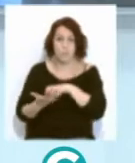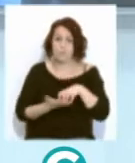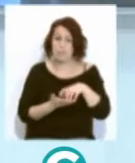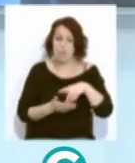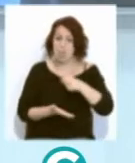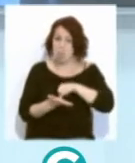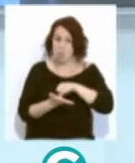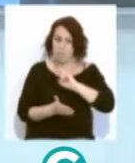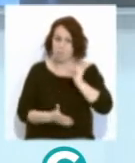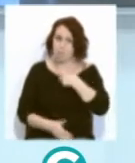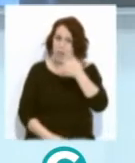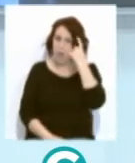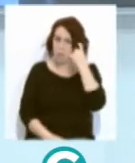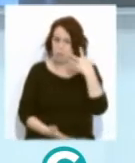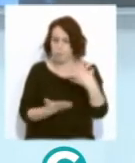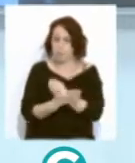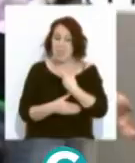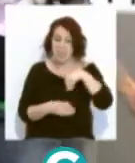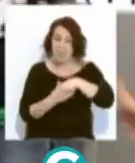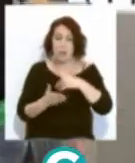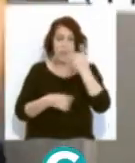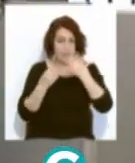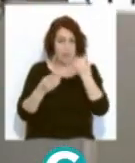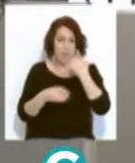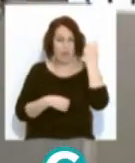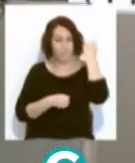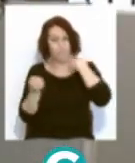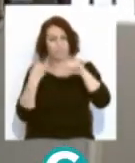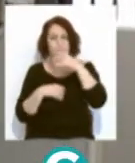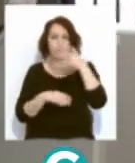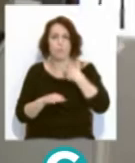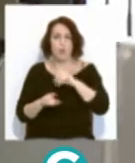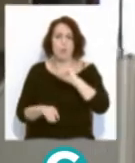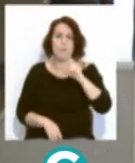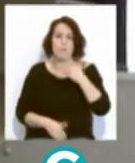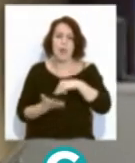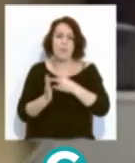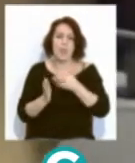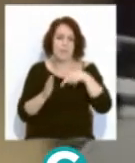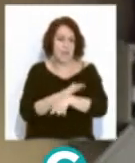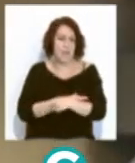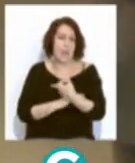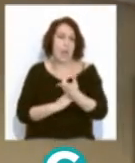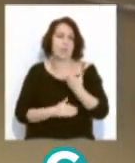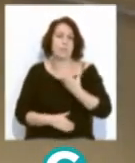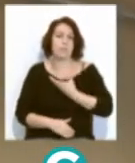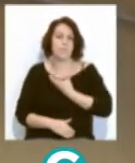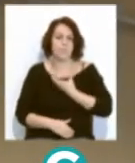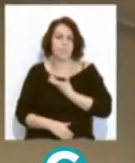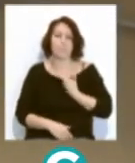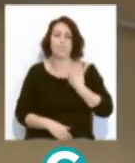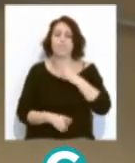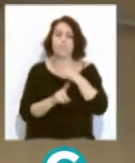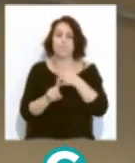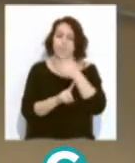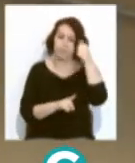la ciudad. Una actividad que se enmarca dentro de las acciones previstas en el primer plan integral municipal contra la violencia de